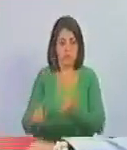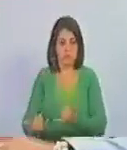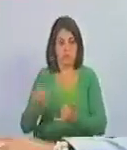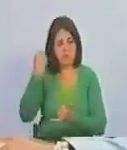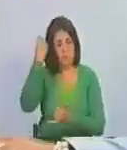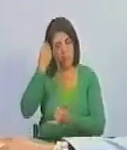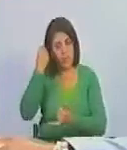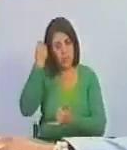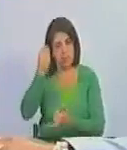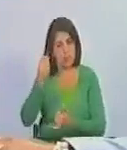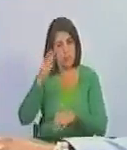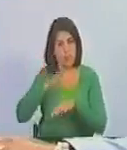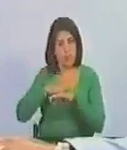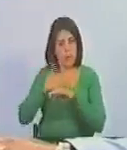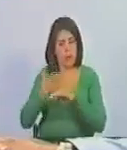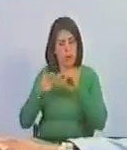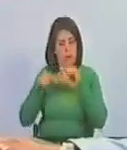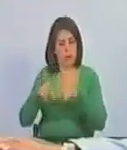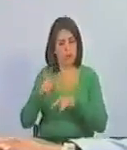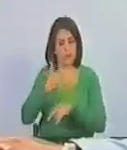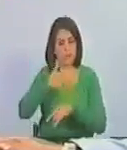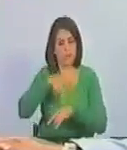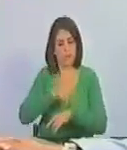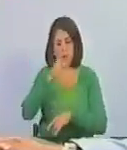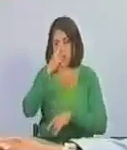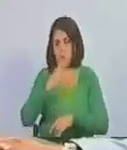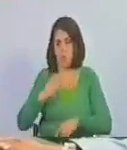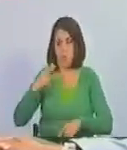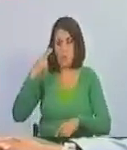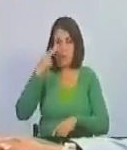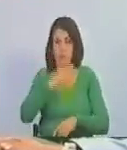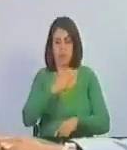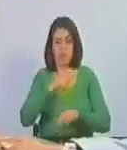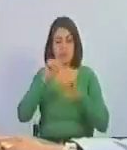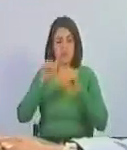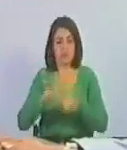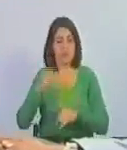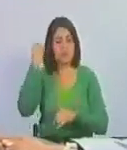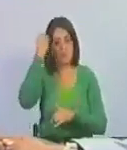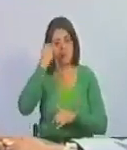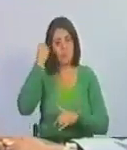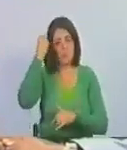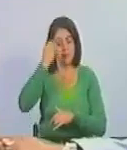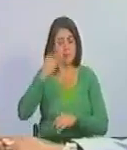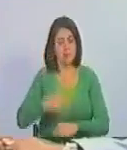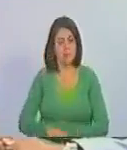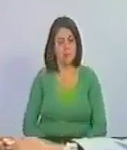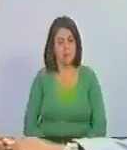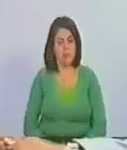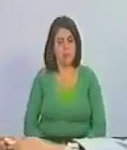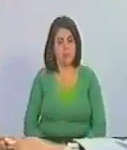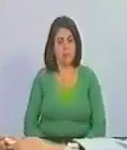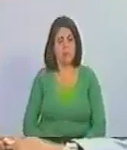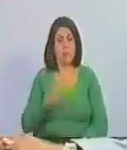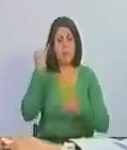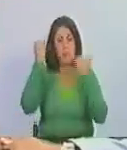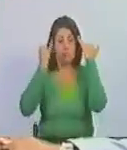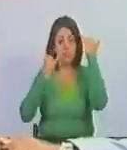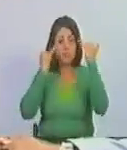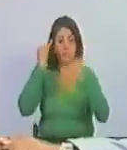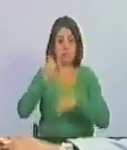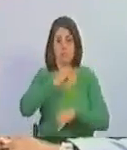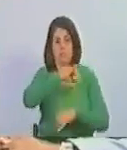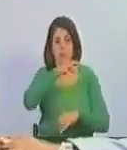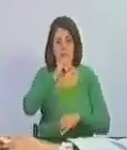de pensar porque estamos comprometidos con el pensamiento ideológico de